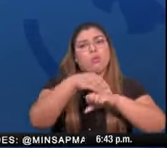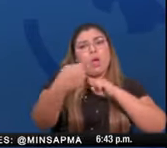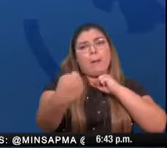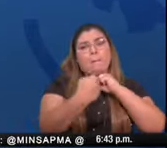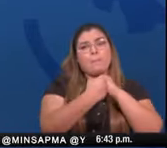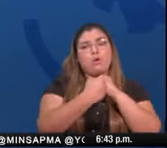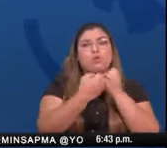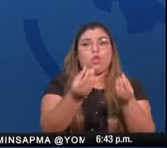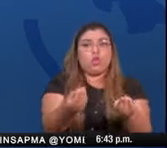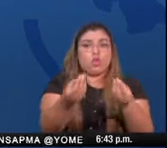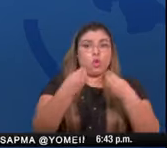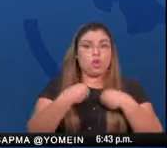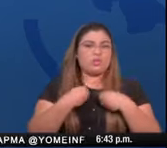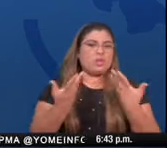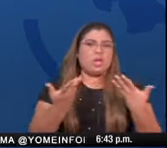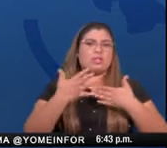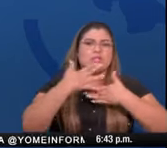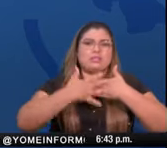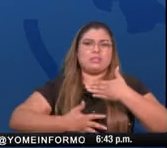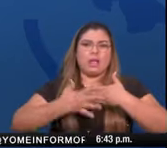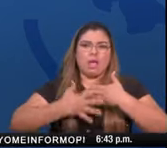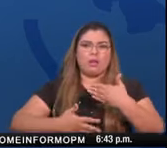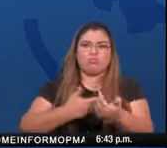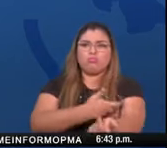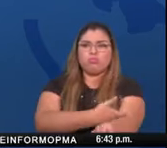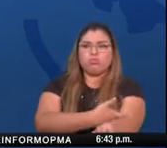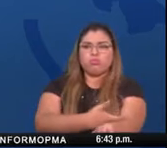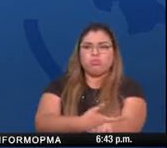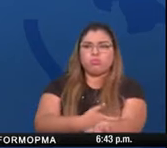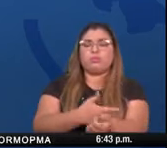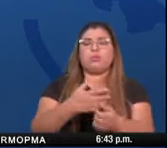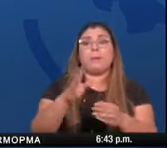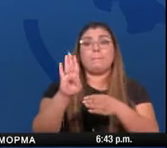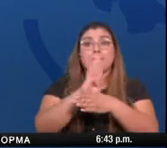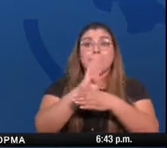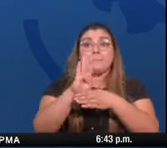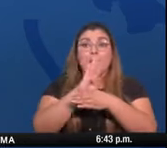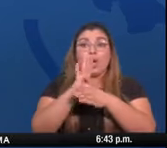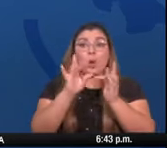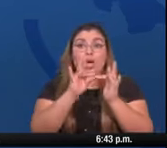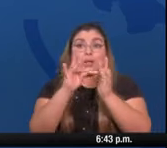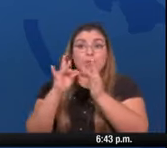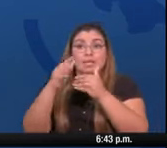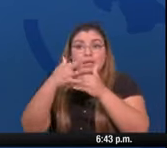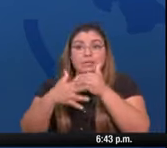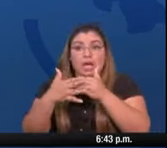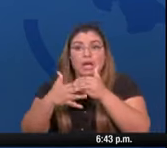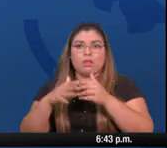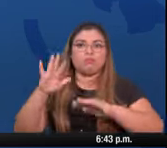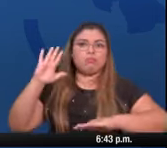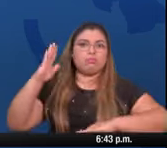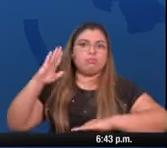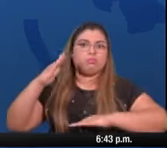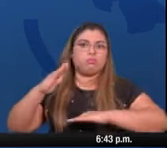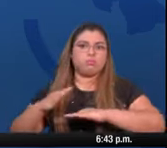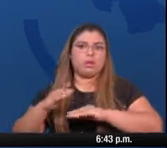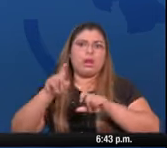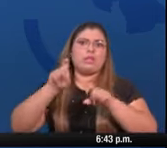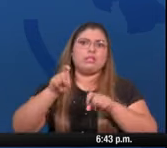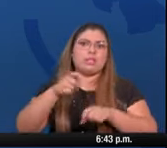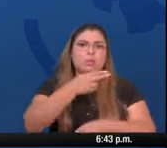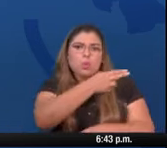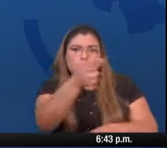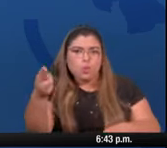plasma nuestros bancos de sangre están sintiendo una presión y necesitamos que ustedes